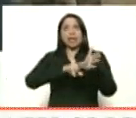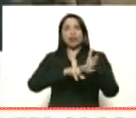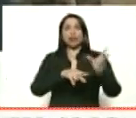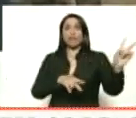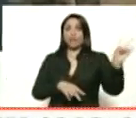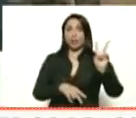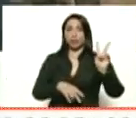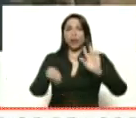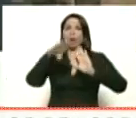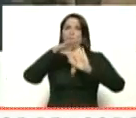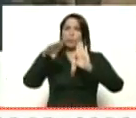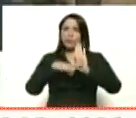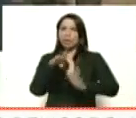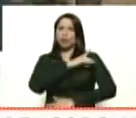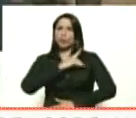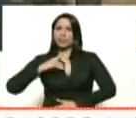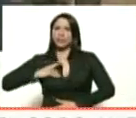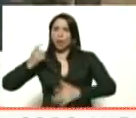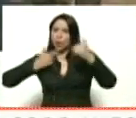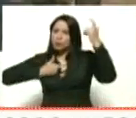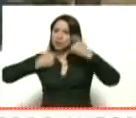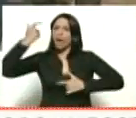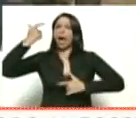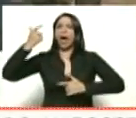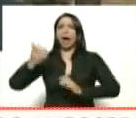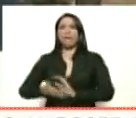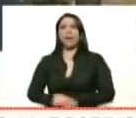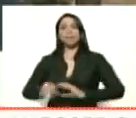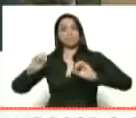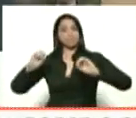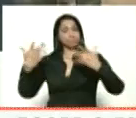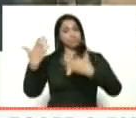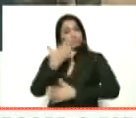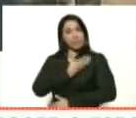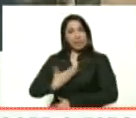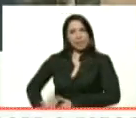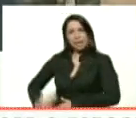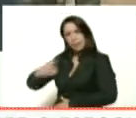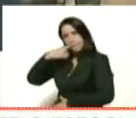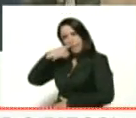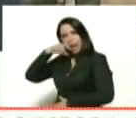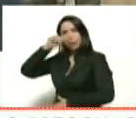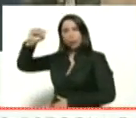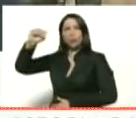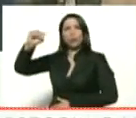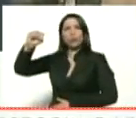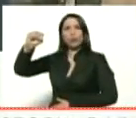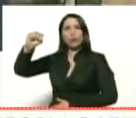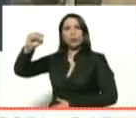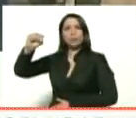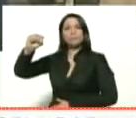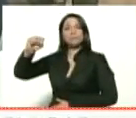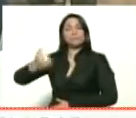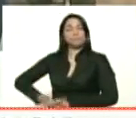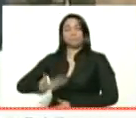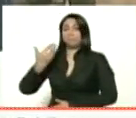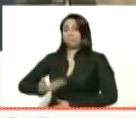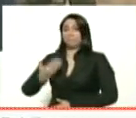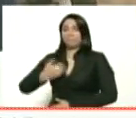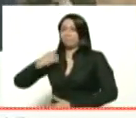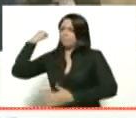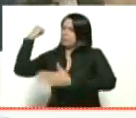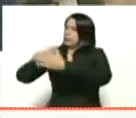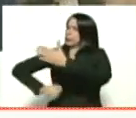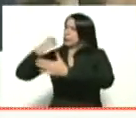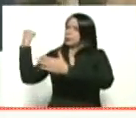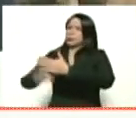cumplimiento del deseo del comandante Hugo Chávez, logrado por el presidente Nicolás Maduro y fundamentalmente por la lucha